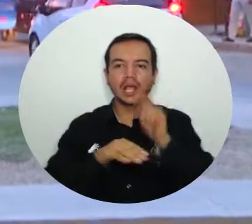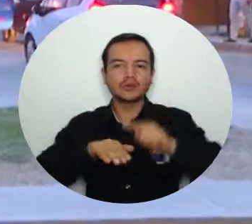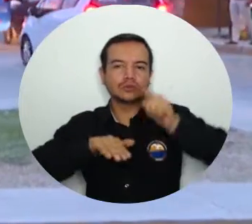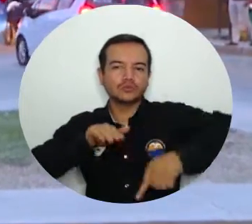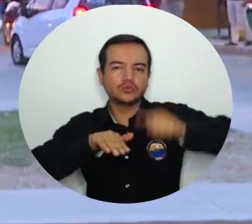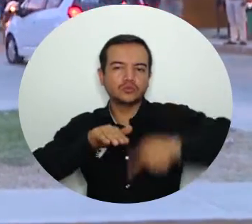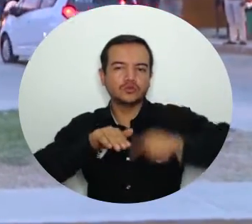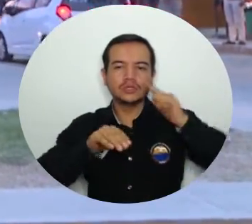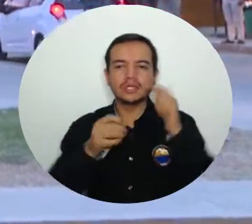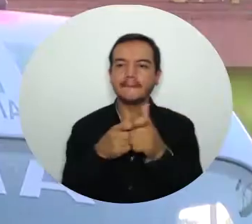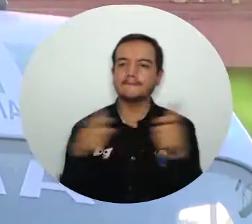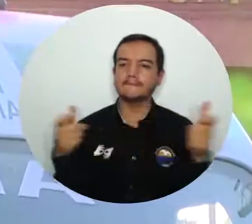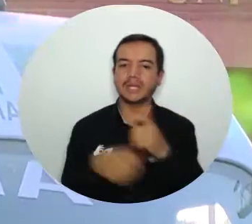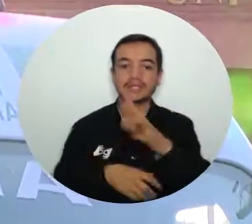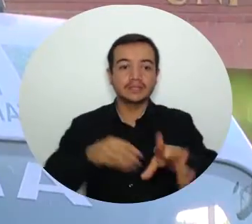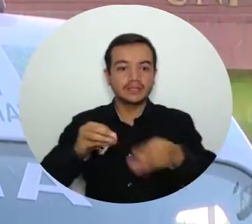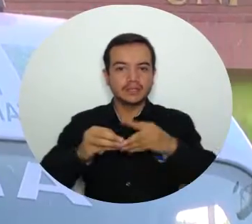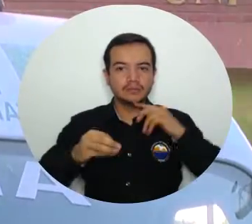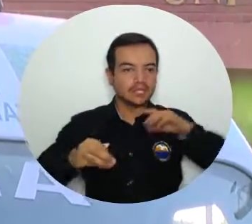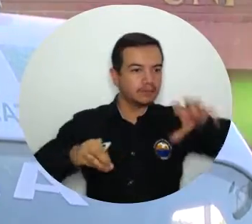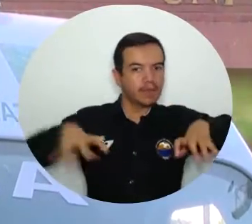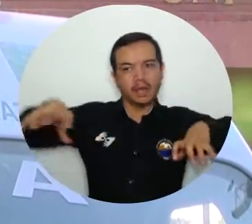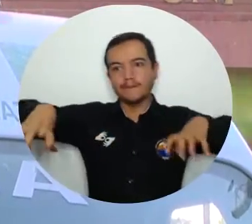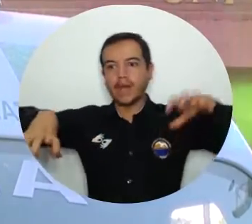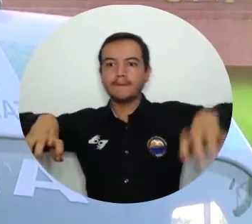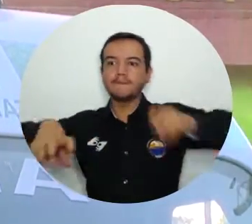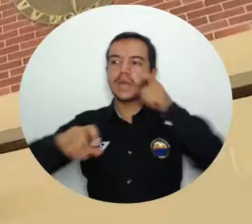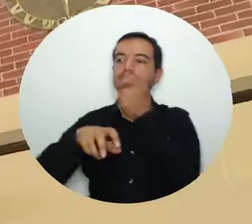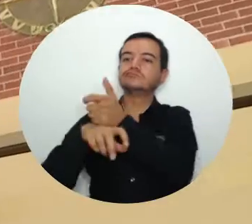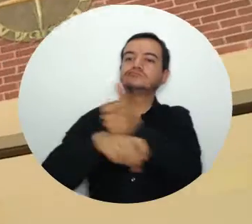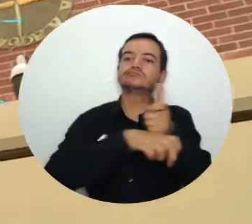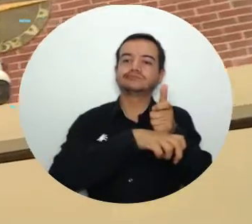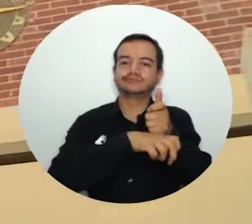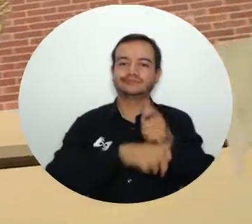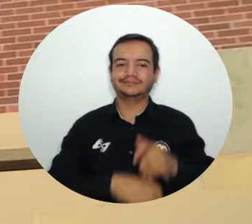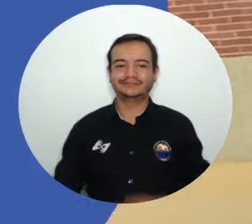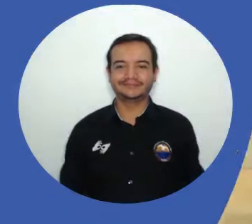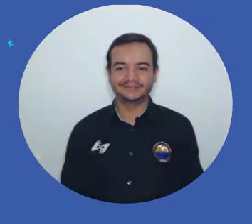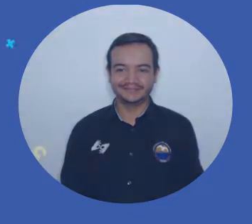de oferta de transporte público e instalación de puntos seguros para monitoreo.